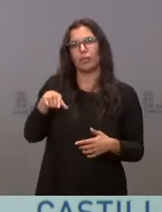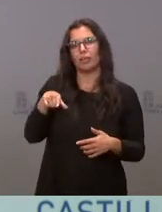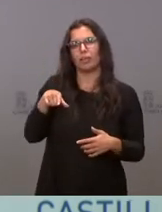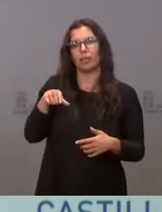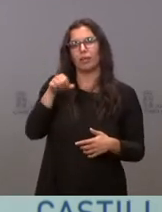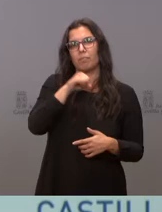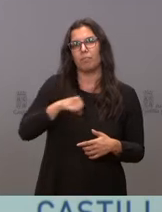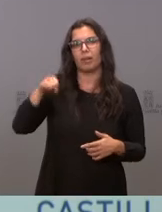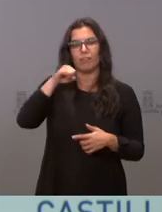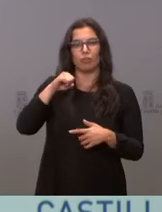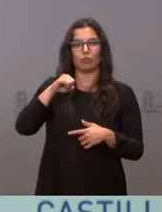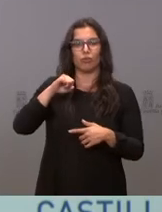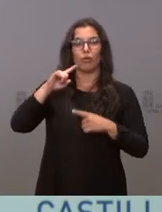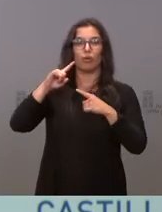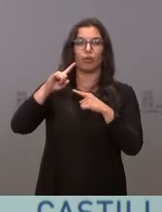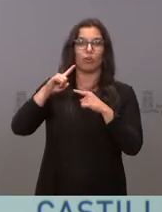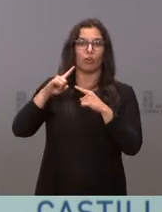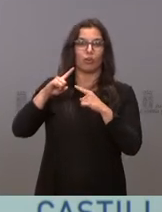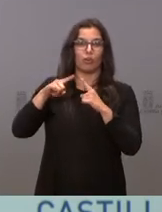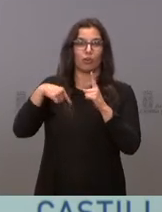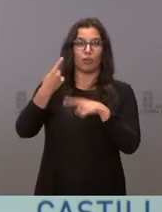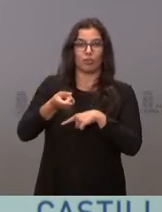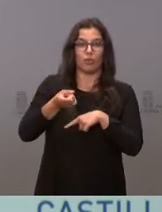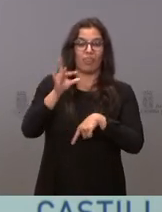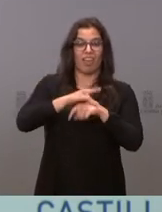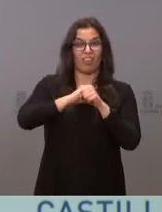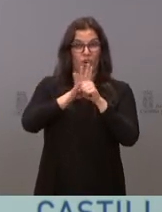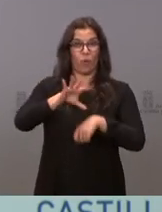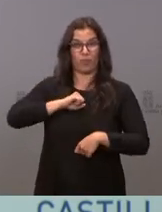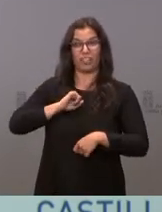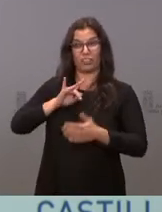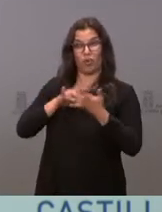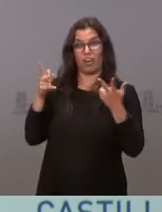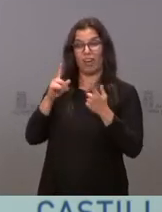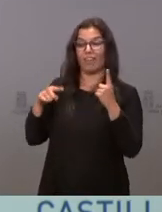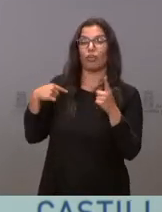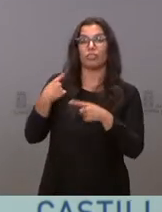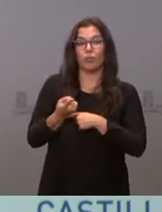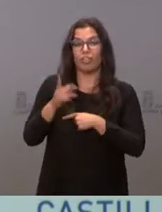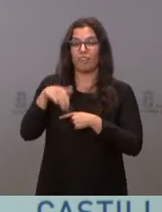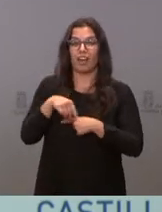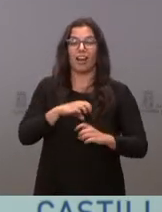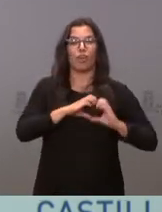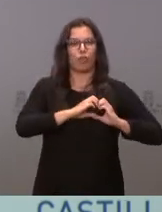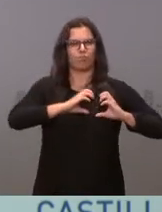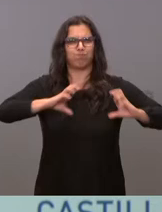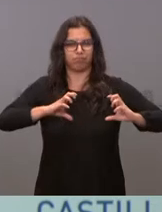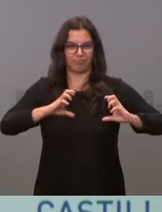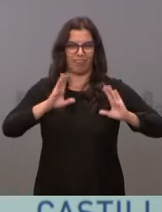secundario de la enfermedad que ha padecido, que le ha dejado un corazón aún más grande.